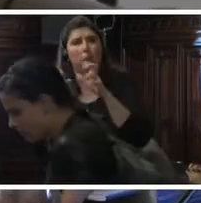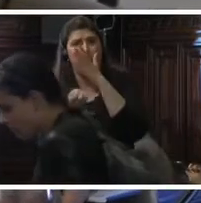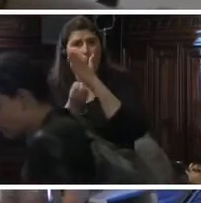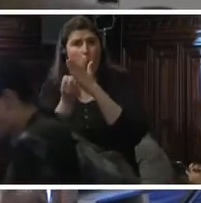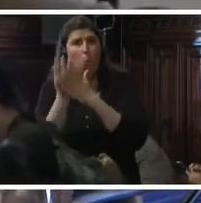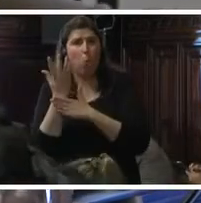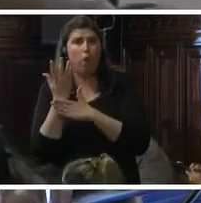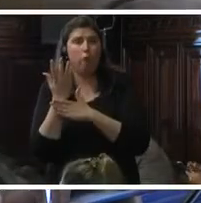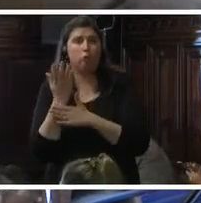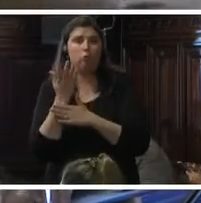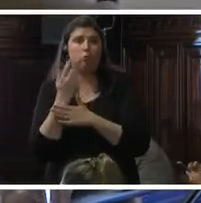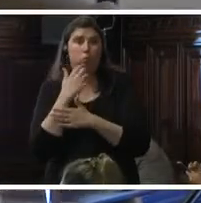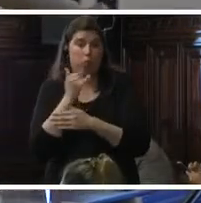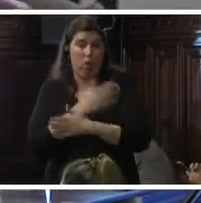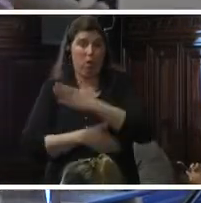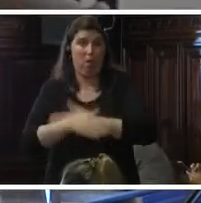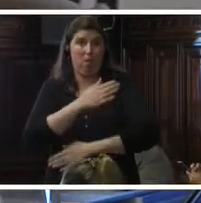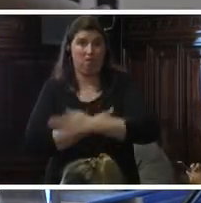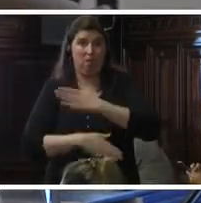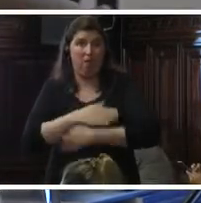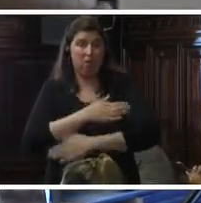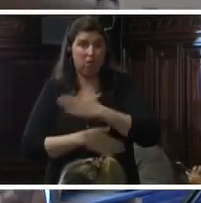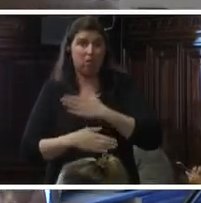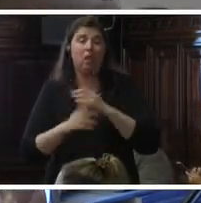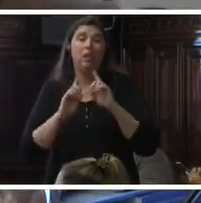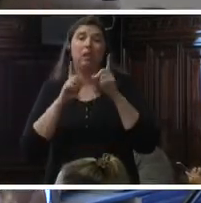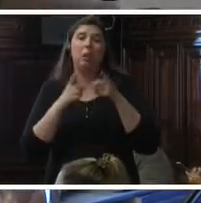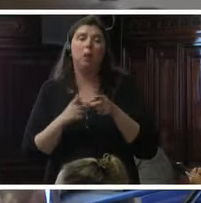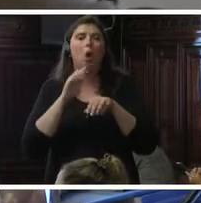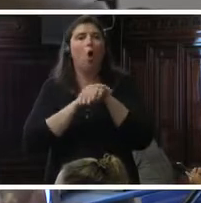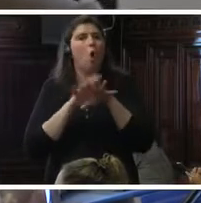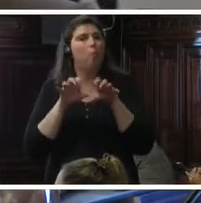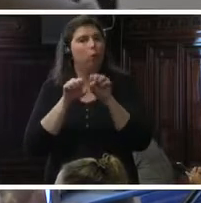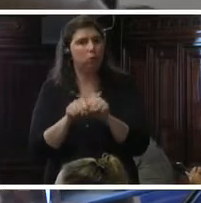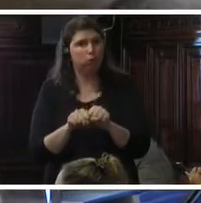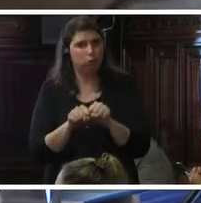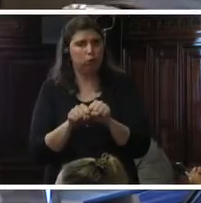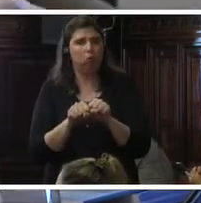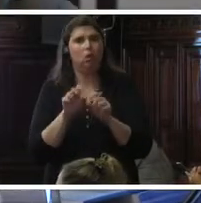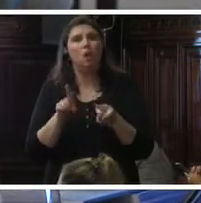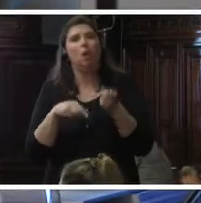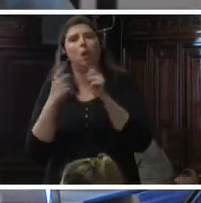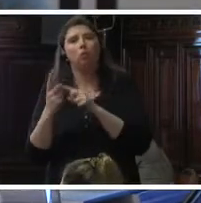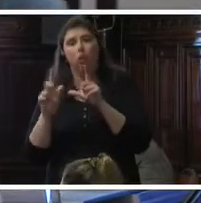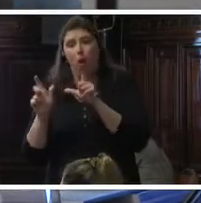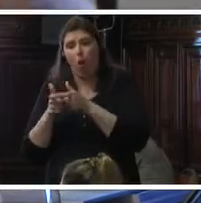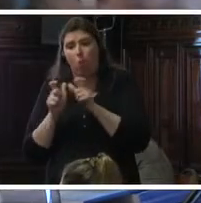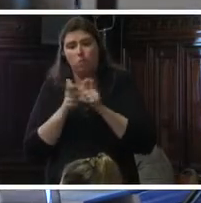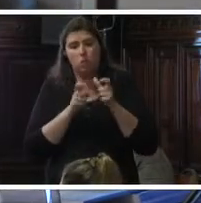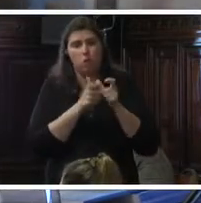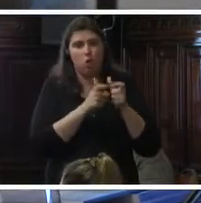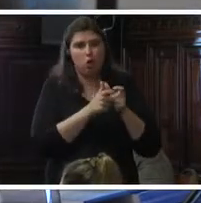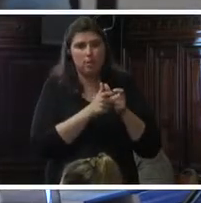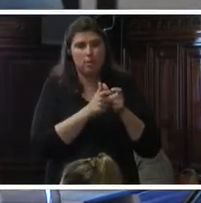discapacidad y con el compromiso de las otras relatorías de dar